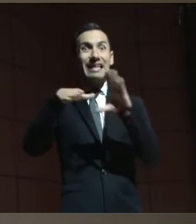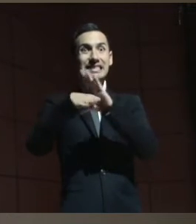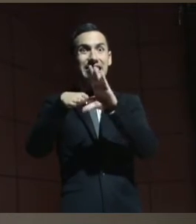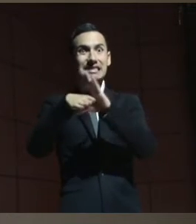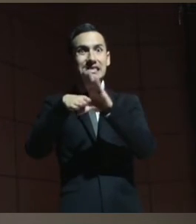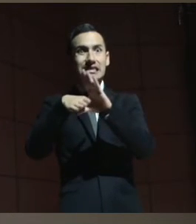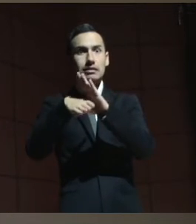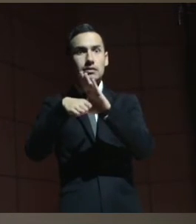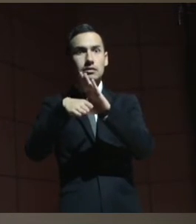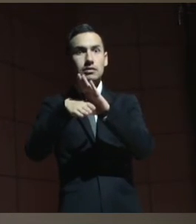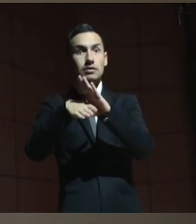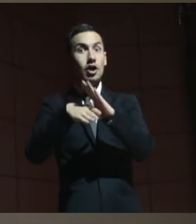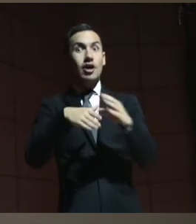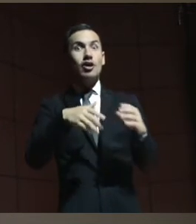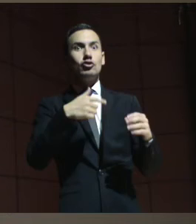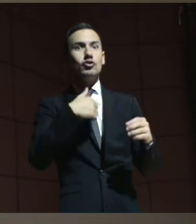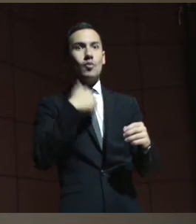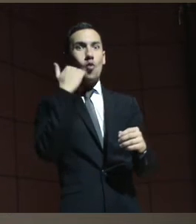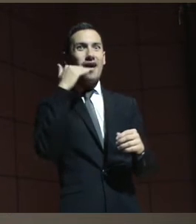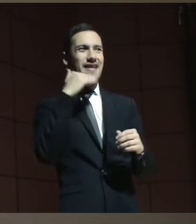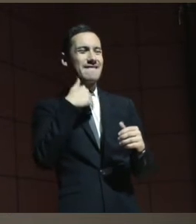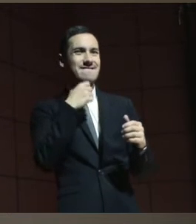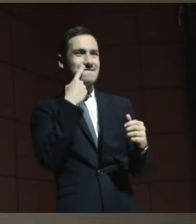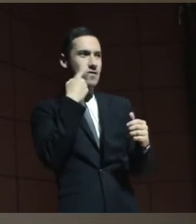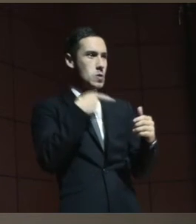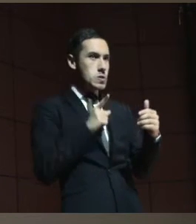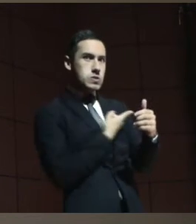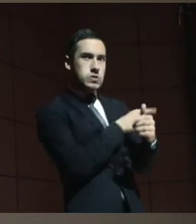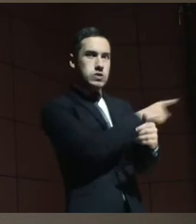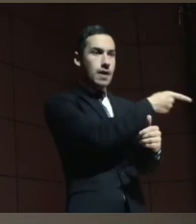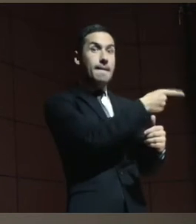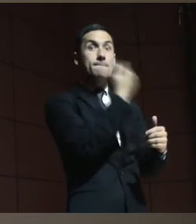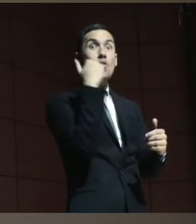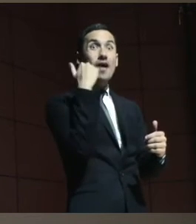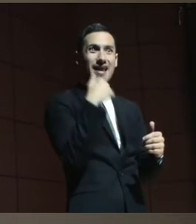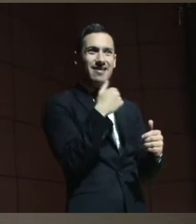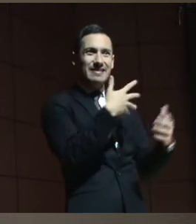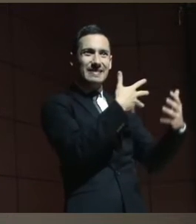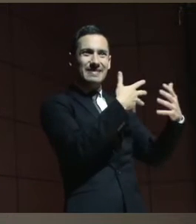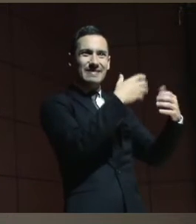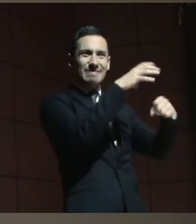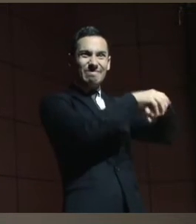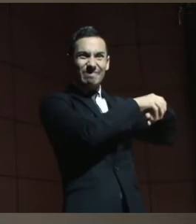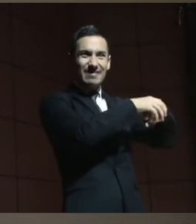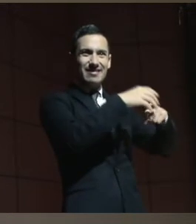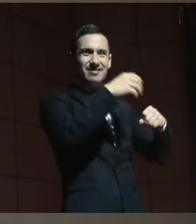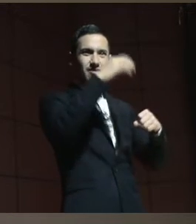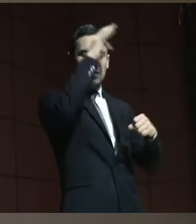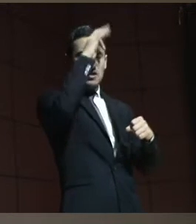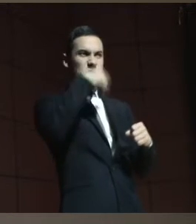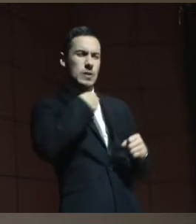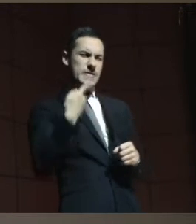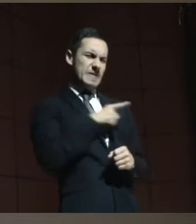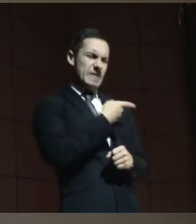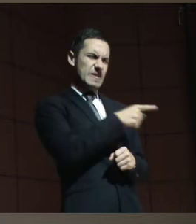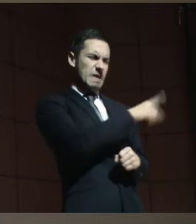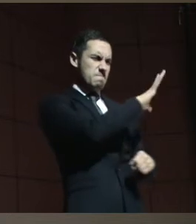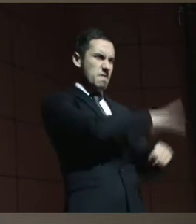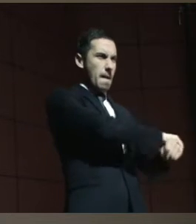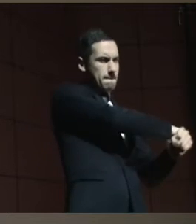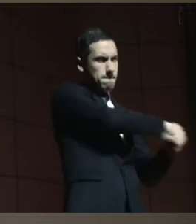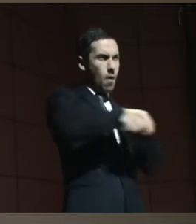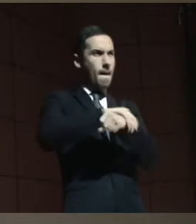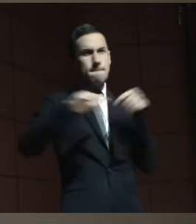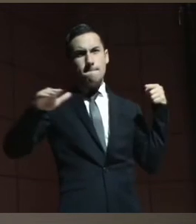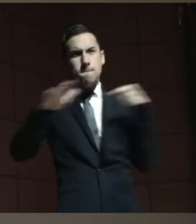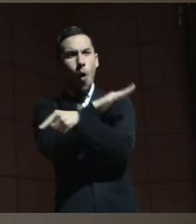y nos escapamos las dos, con toda la preocupación que esto me podía generar a mí, porque